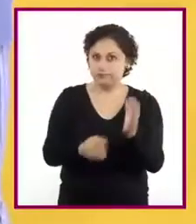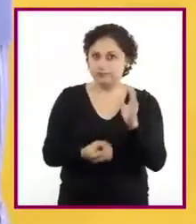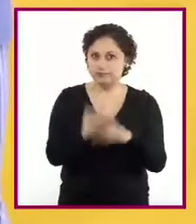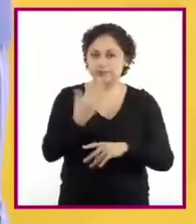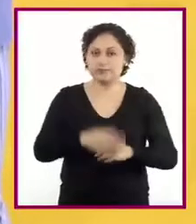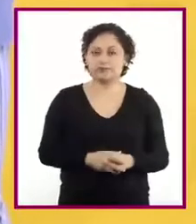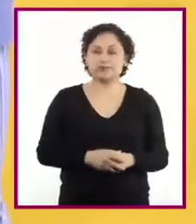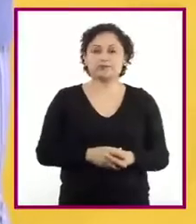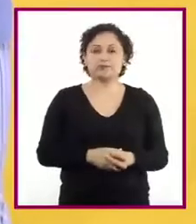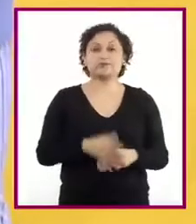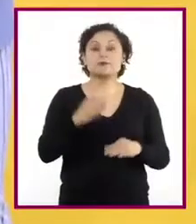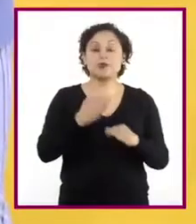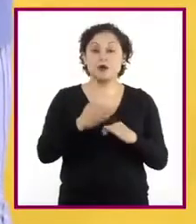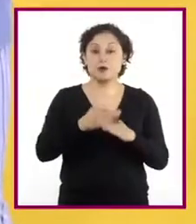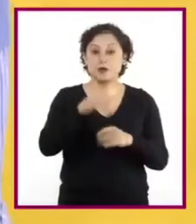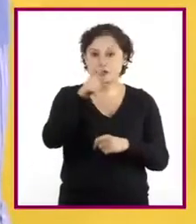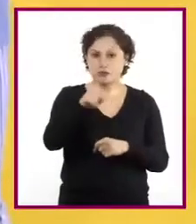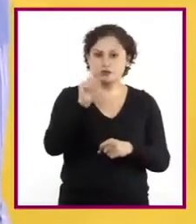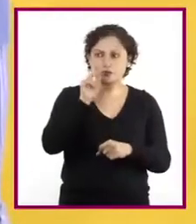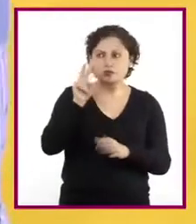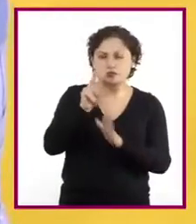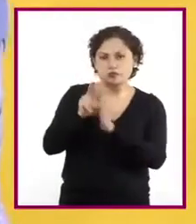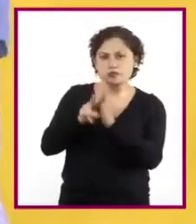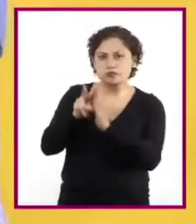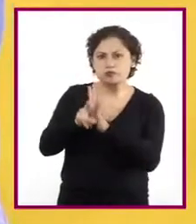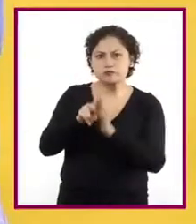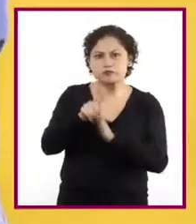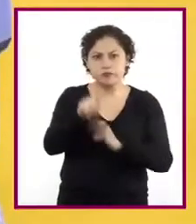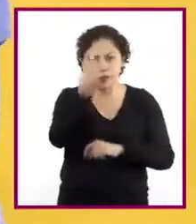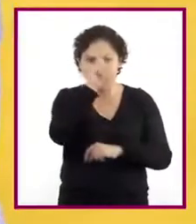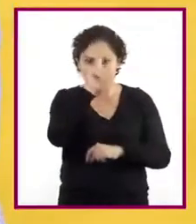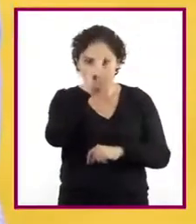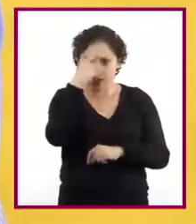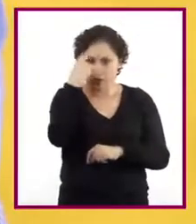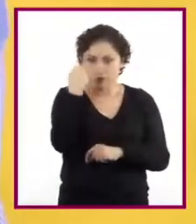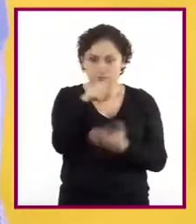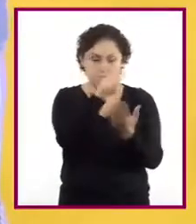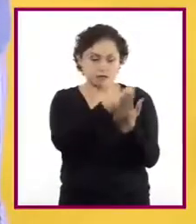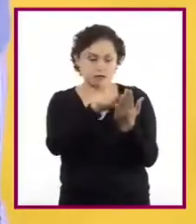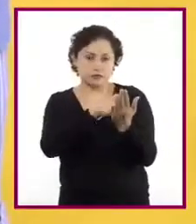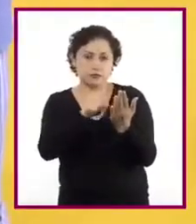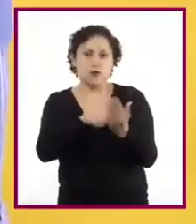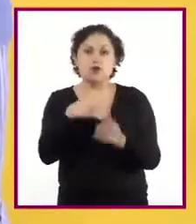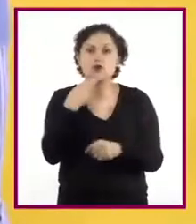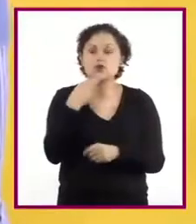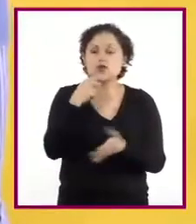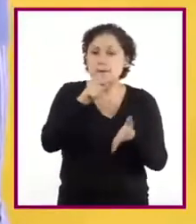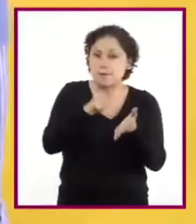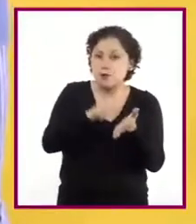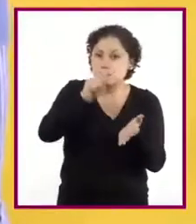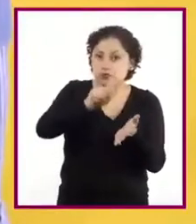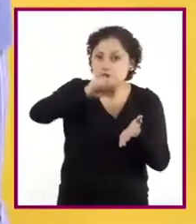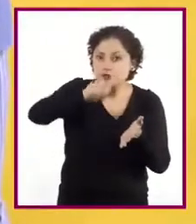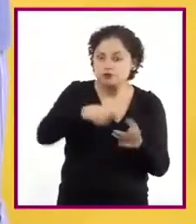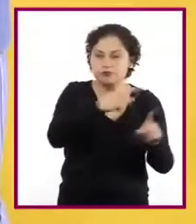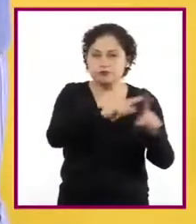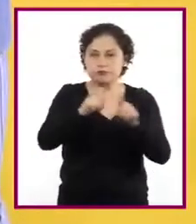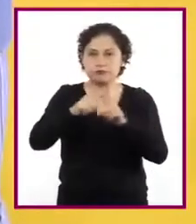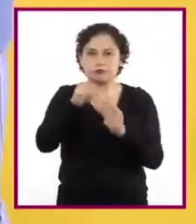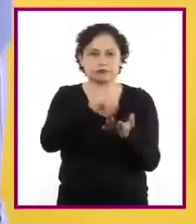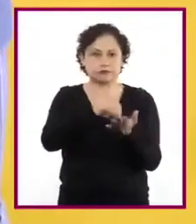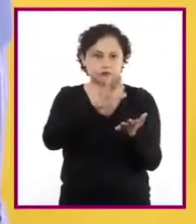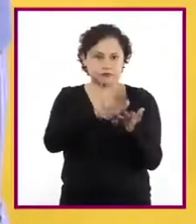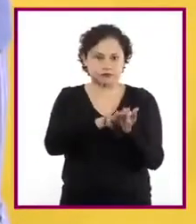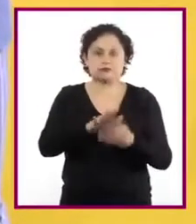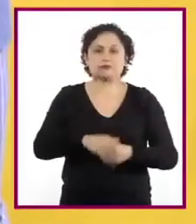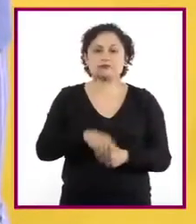algunas recomendaciones para trabajar un texto y para usar la puntuación al revisarlo. El objetivo es que mejoren